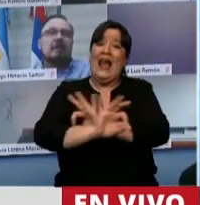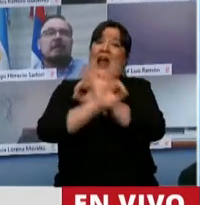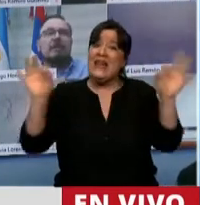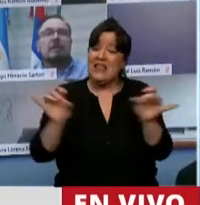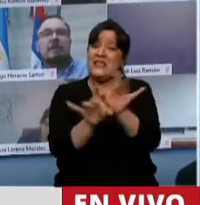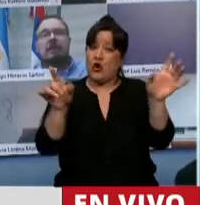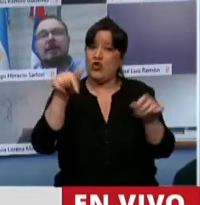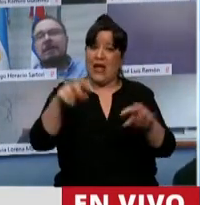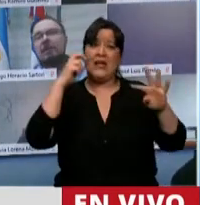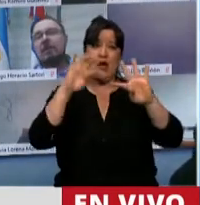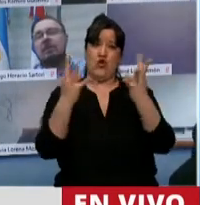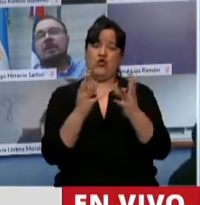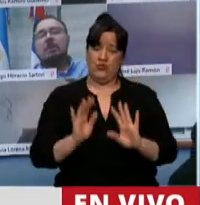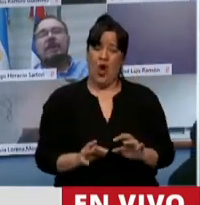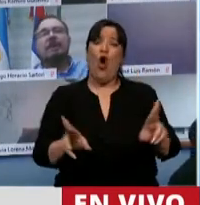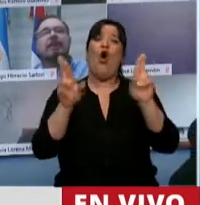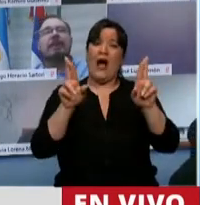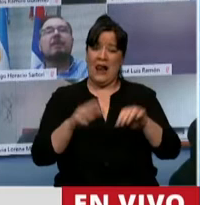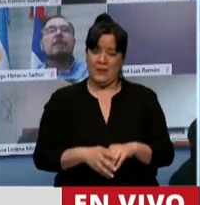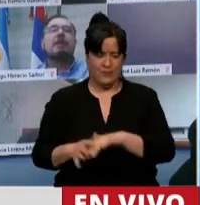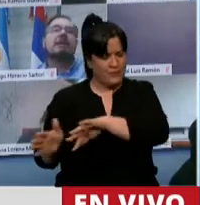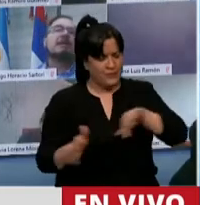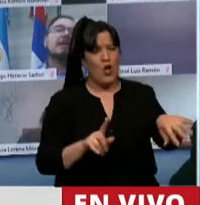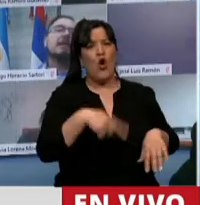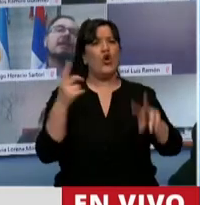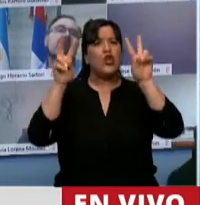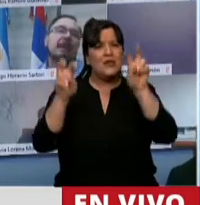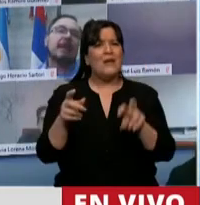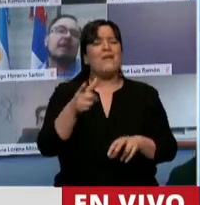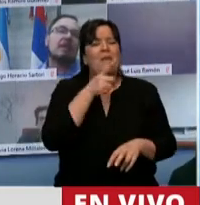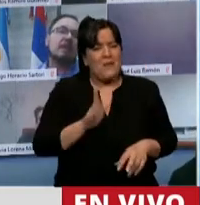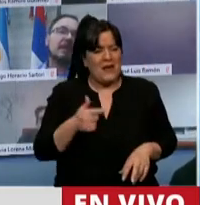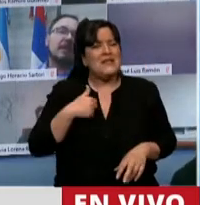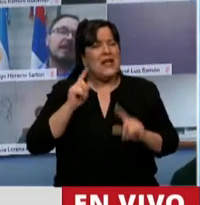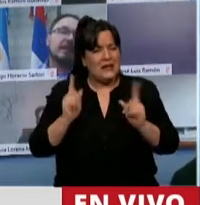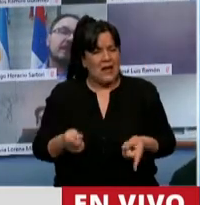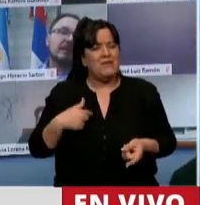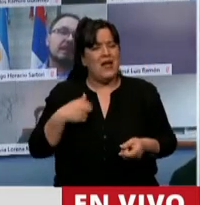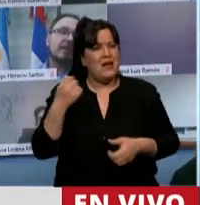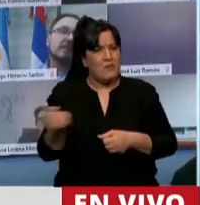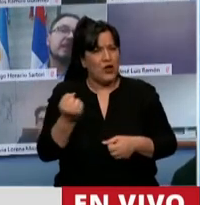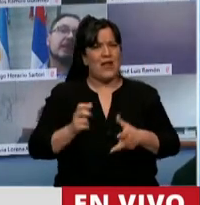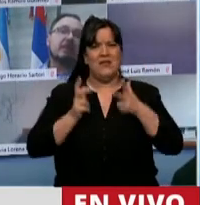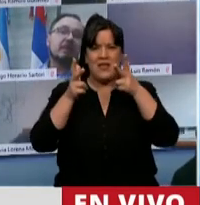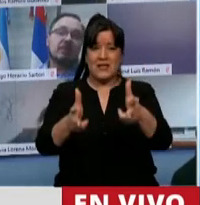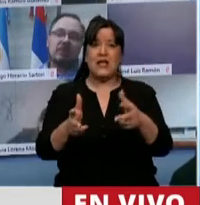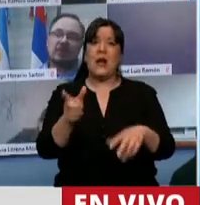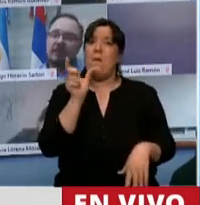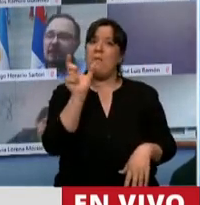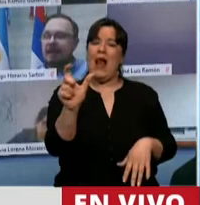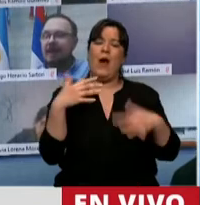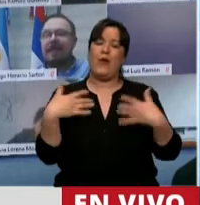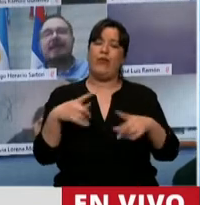ese recinto. Ojalá. Otro tema me parece que hay que traer acá es esa palabra tan